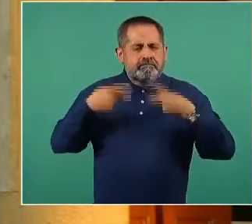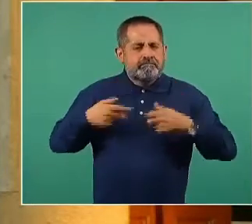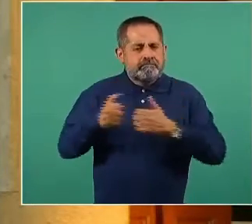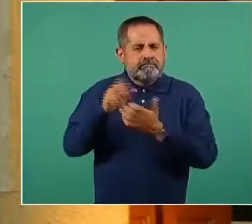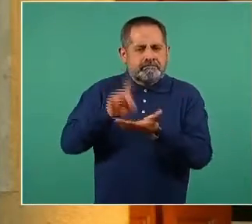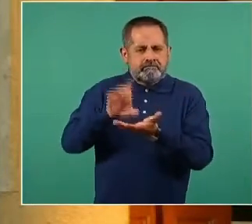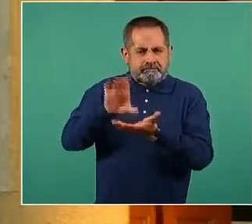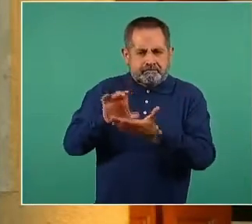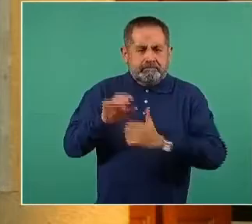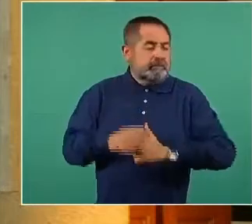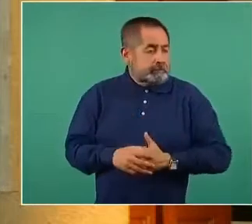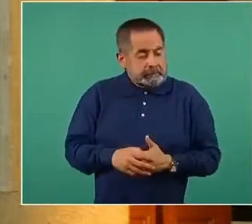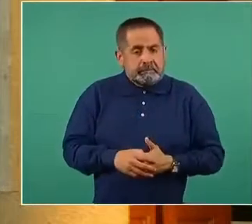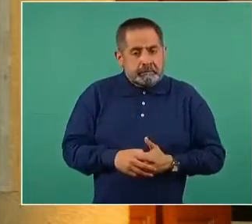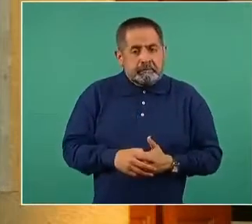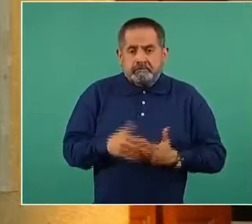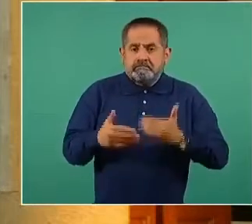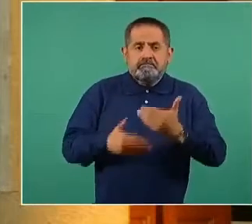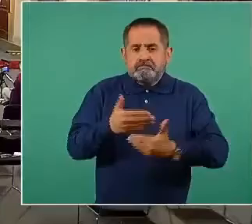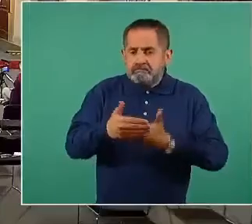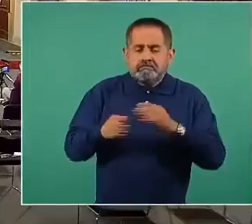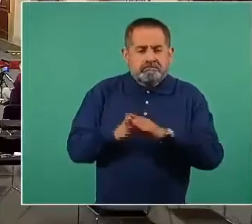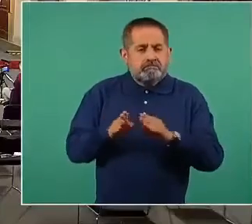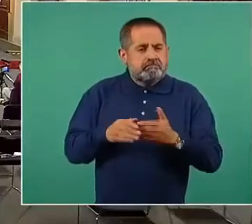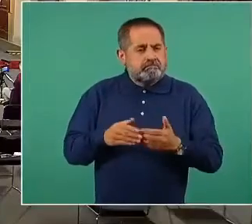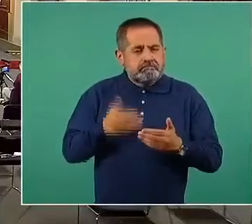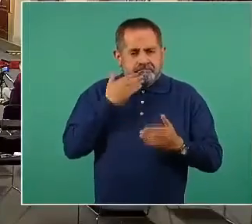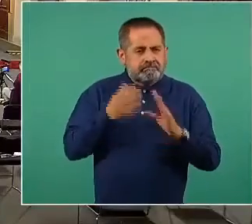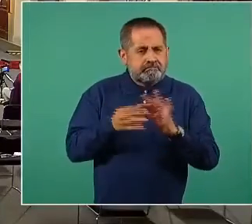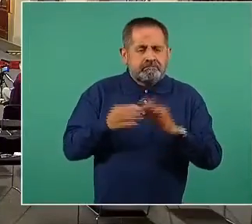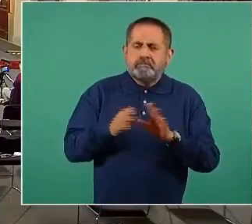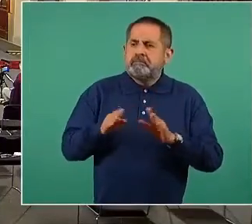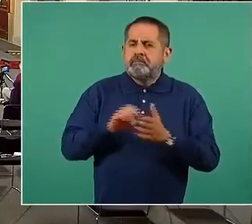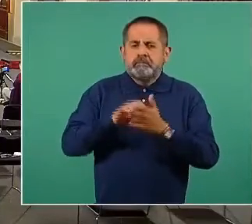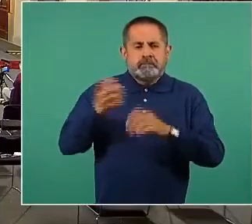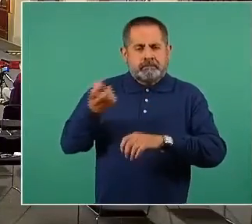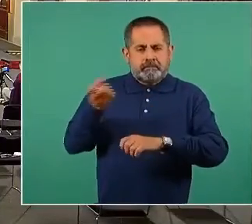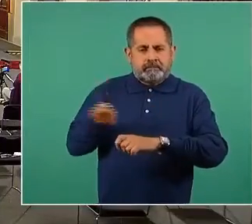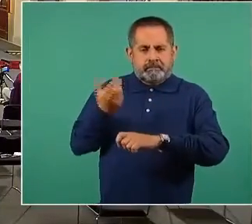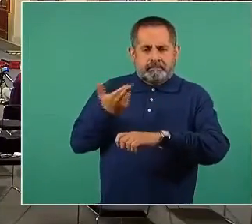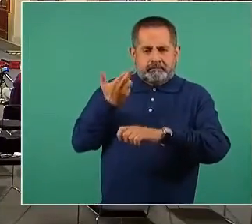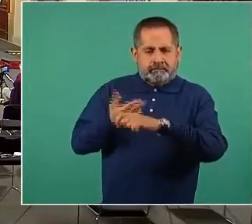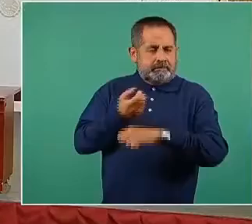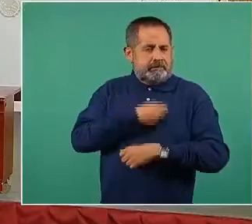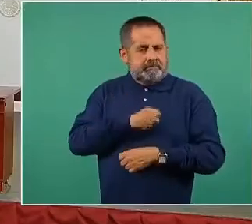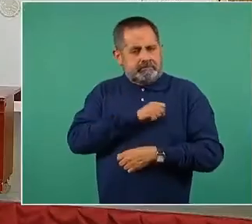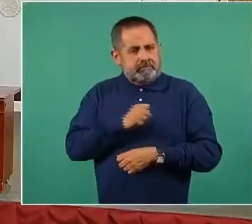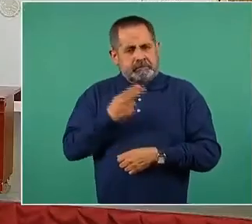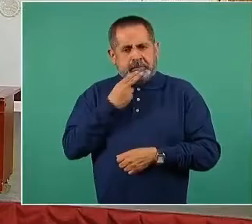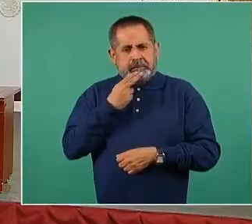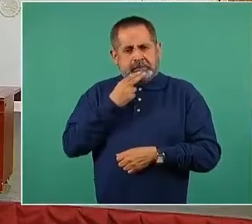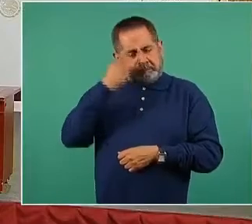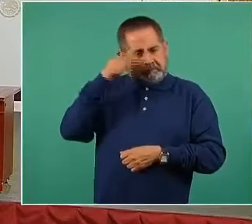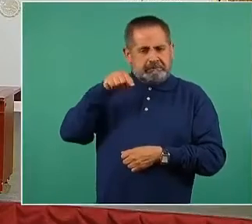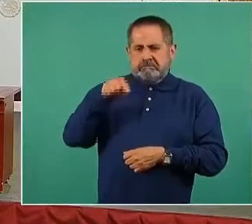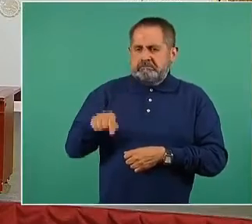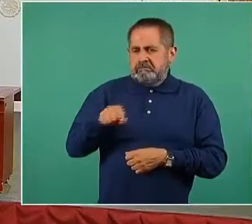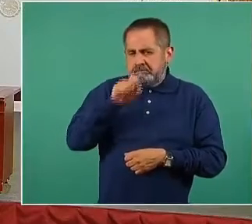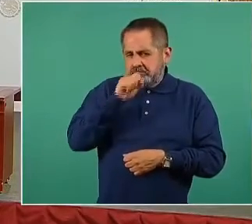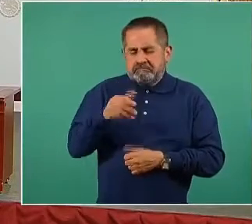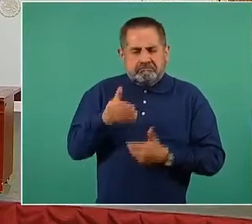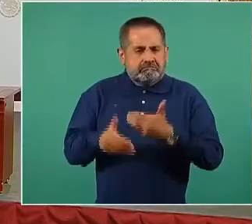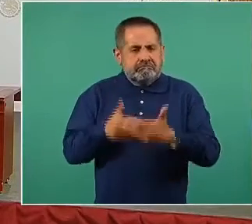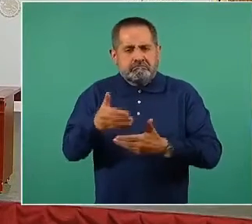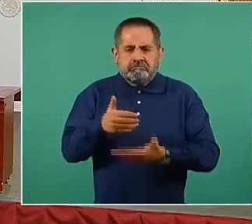discapacidad. Pasos, pasos que damos como Secretaría de Salud para poder también llevar